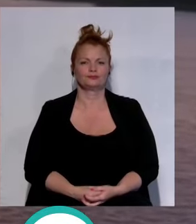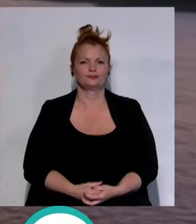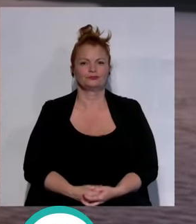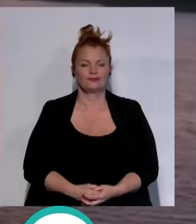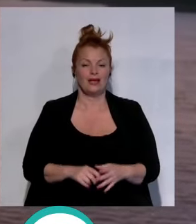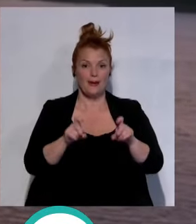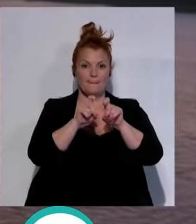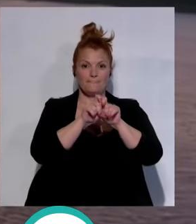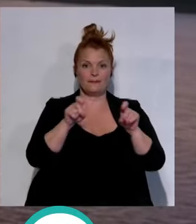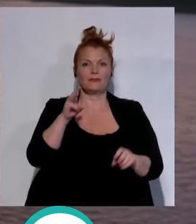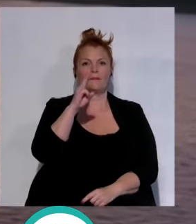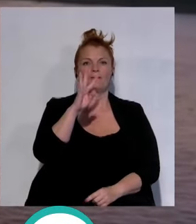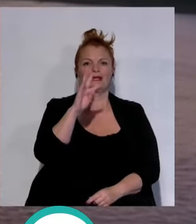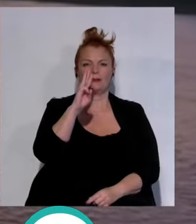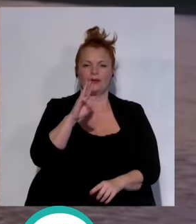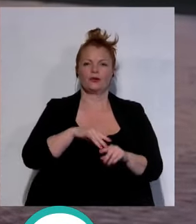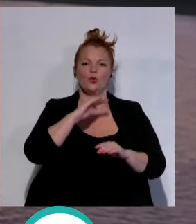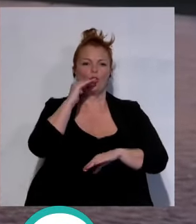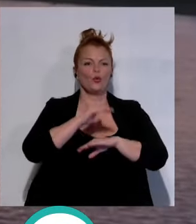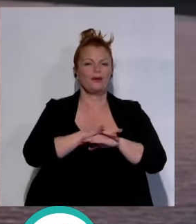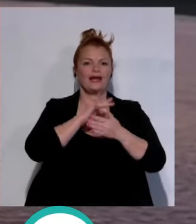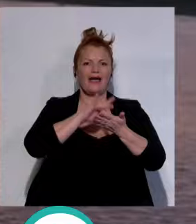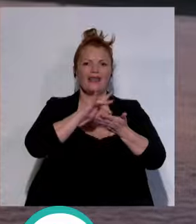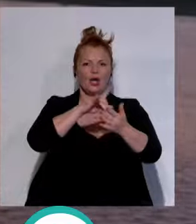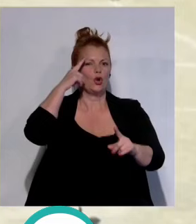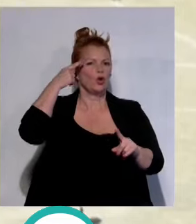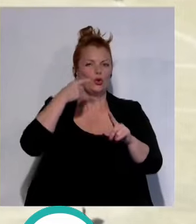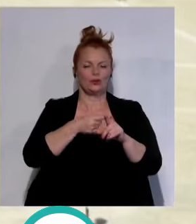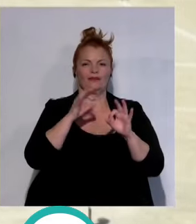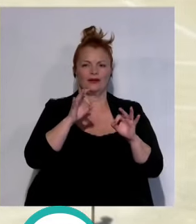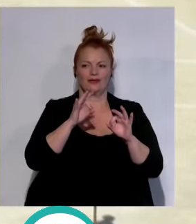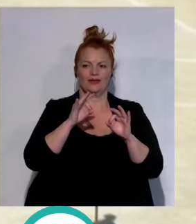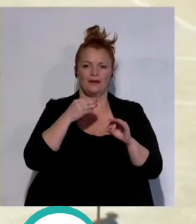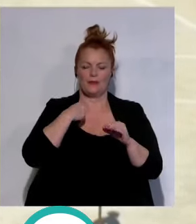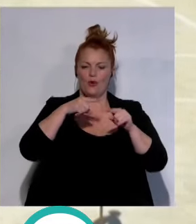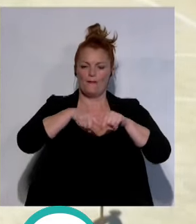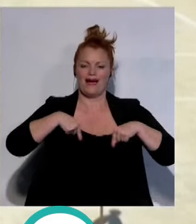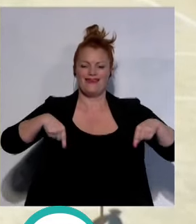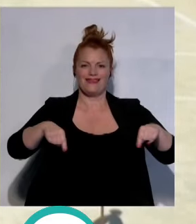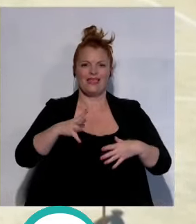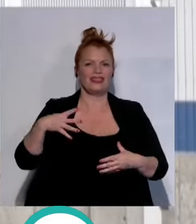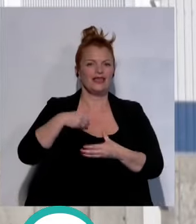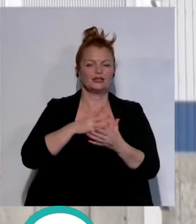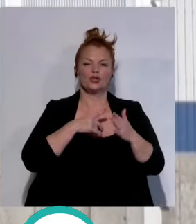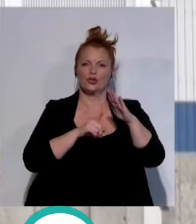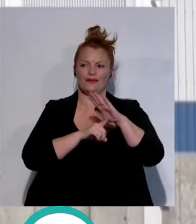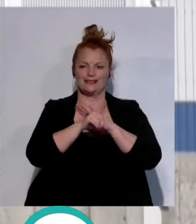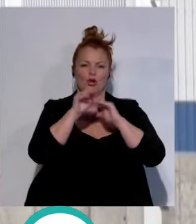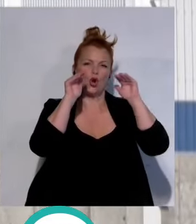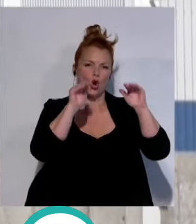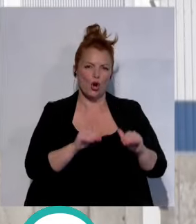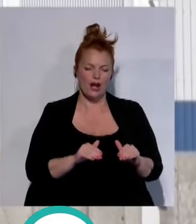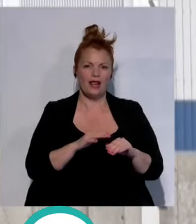la empresa PTP cumple su calendario de objetivos en el bajo de la cabezuela de la bahía dentro de su desarrollo logístico